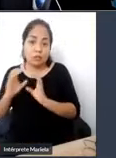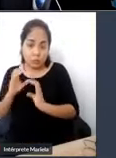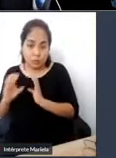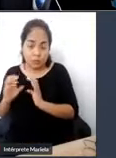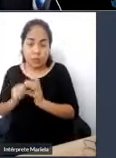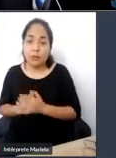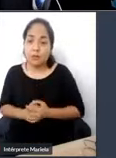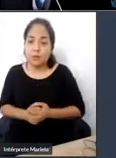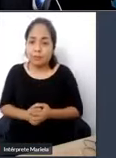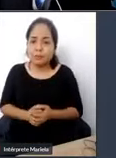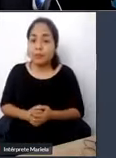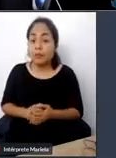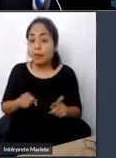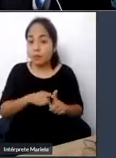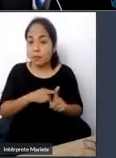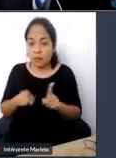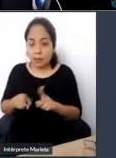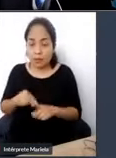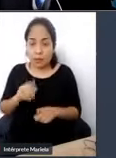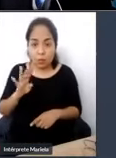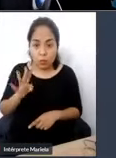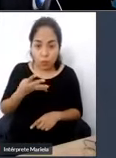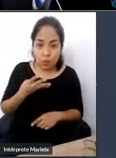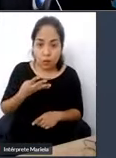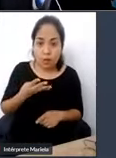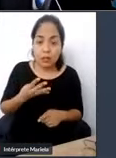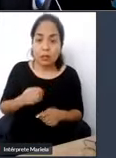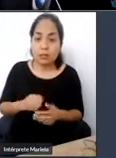transitoria final dice